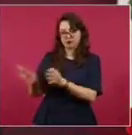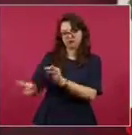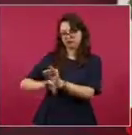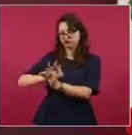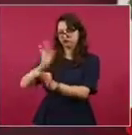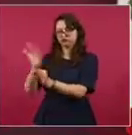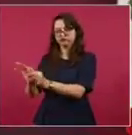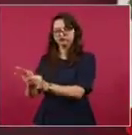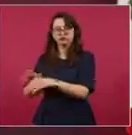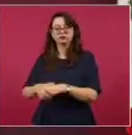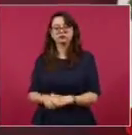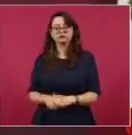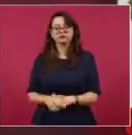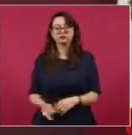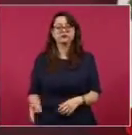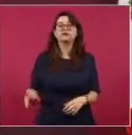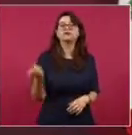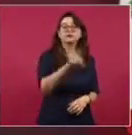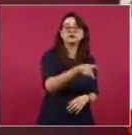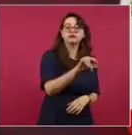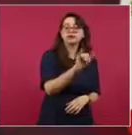Aquí no sólo es eso.